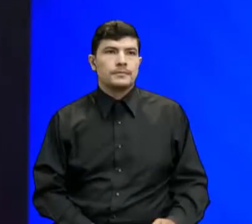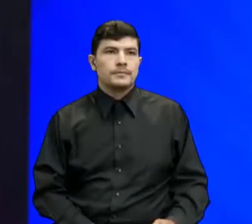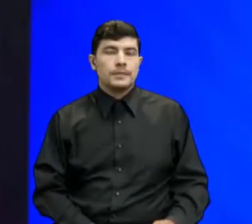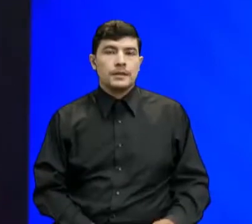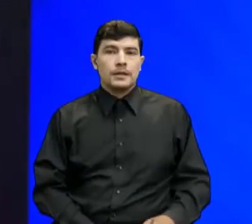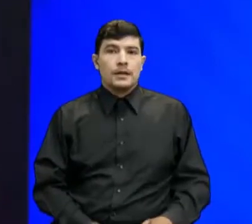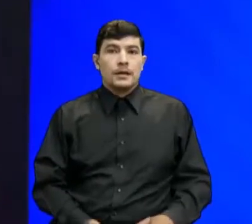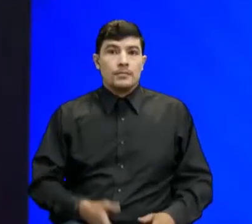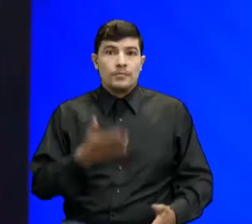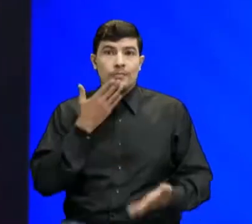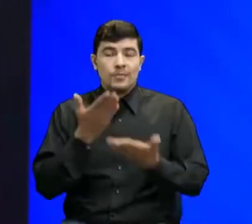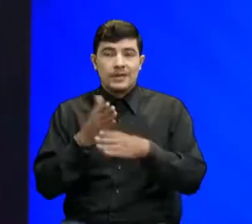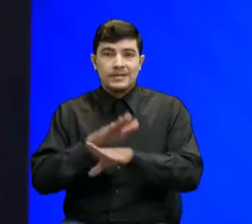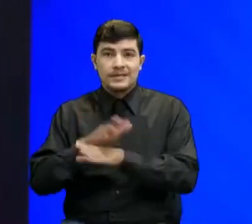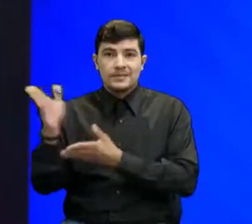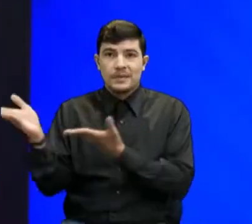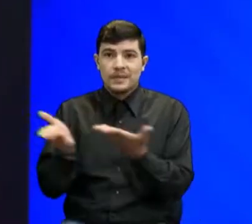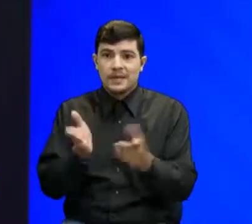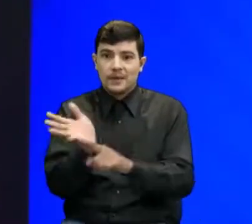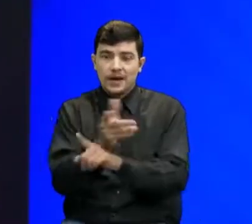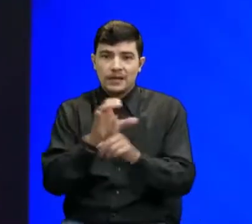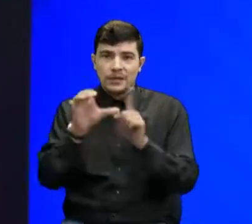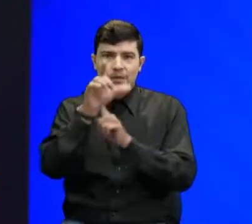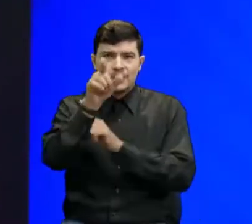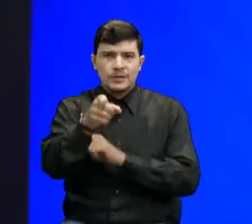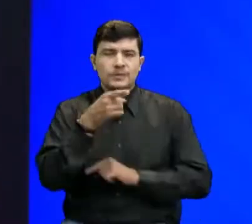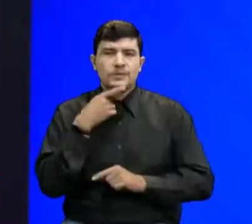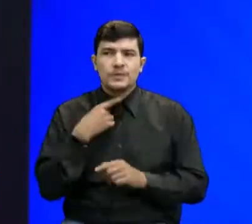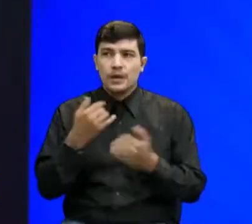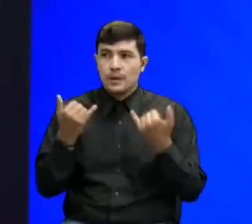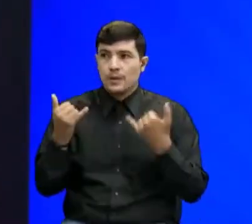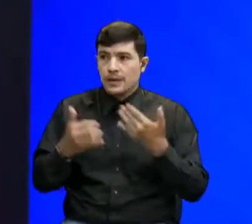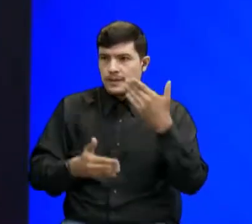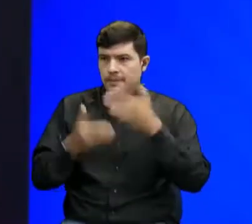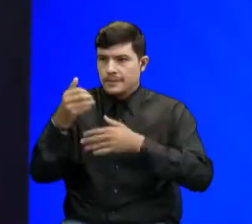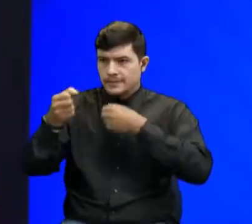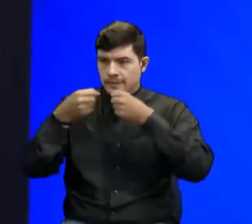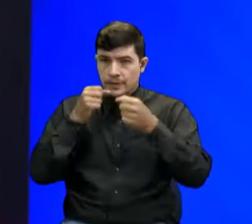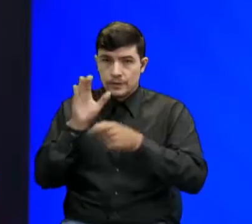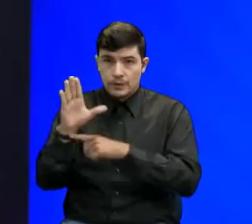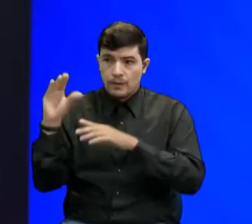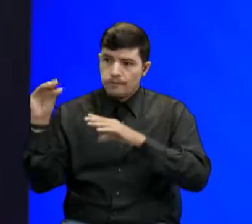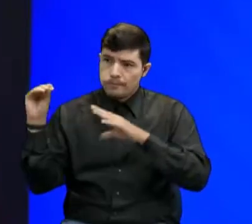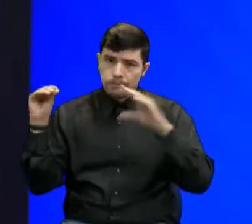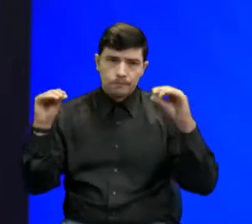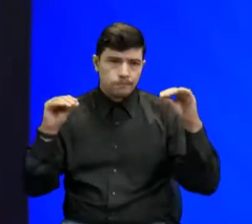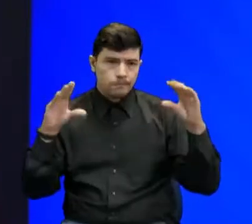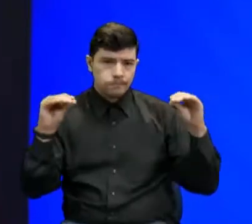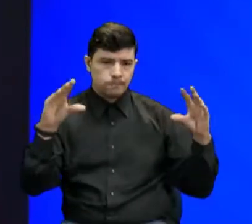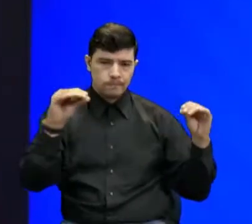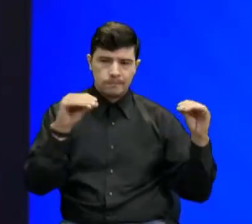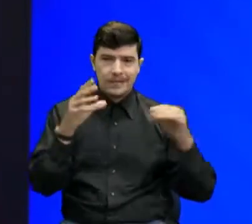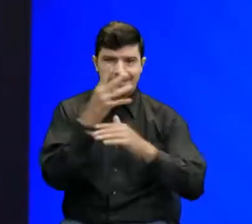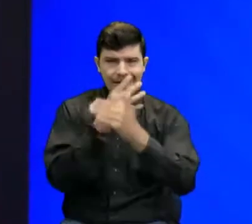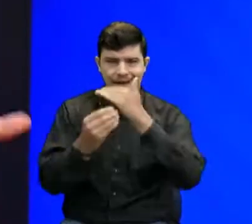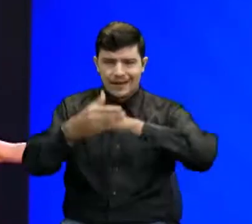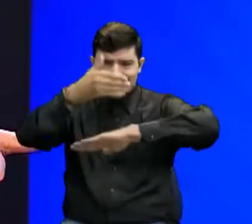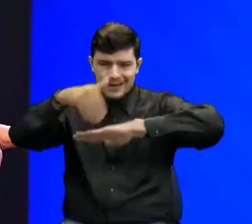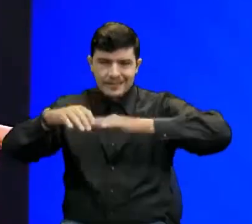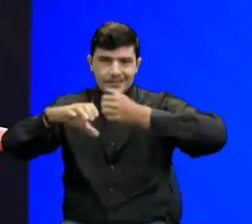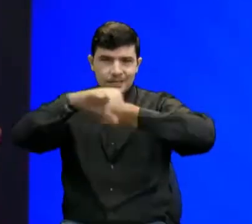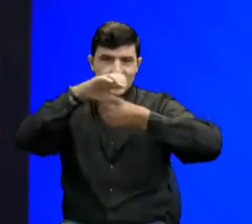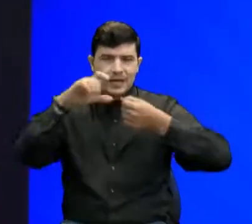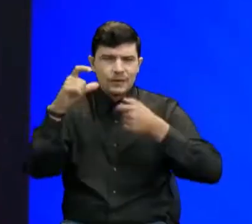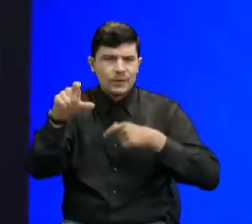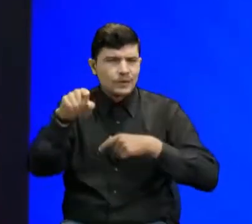con el apoyo del Ministerio de Cultura y de la Alcaldía de San José de Cúcuta, los títeres se tomaron las calles de nuestra ciudad. ¿Se